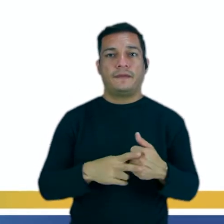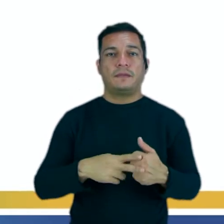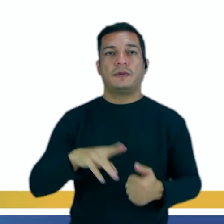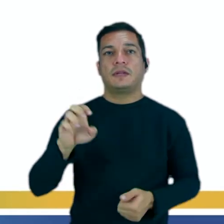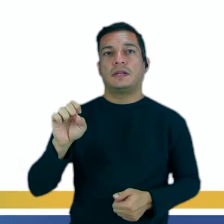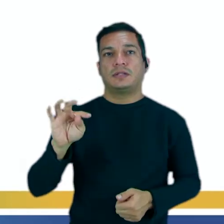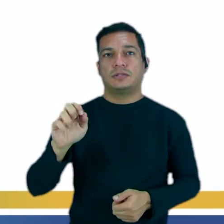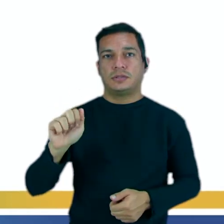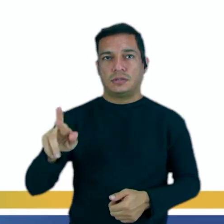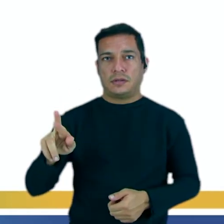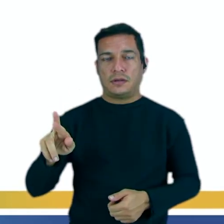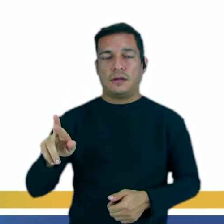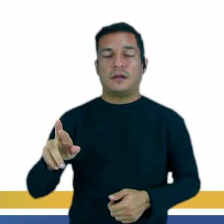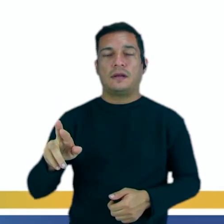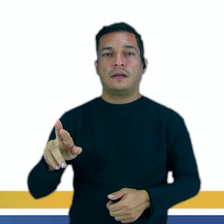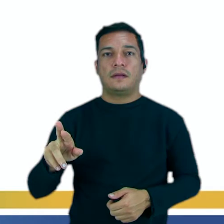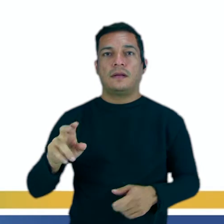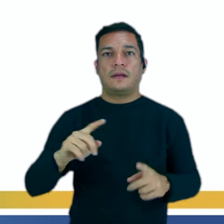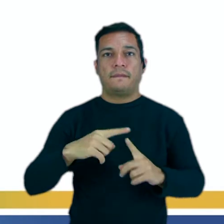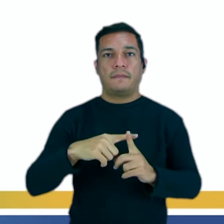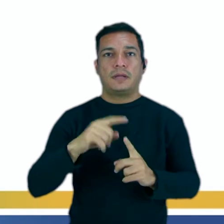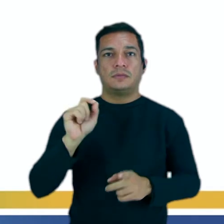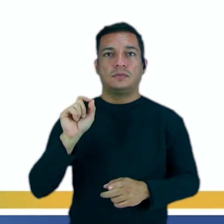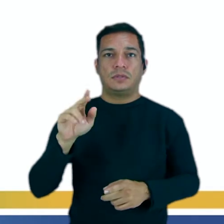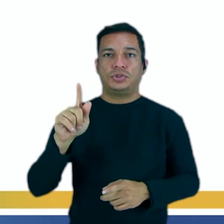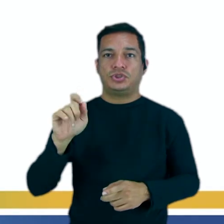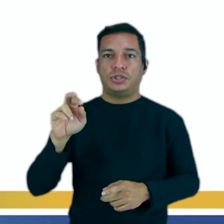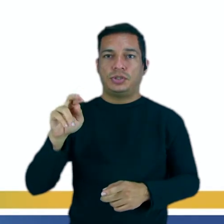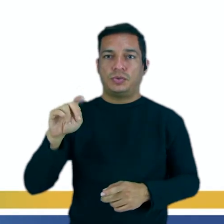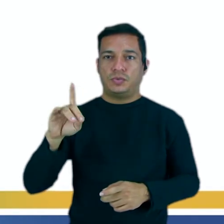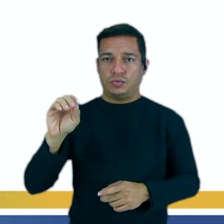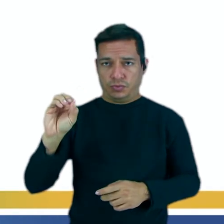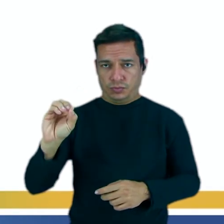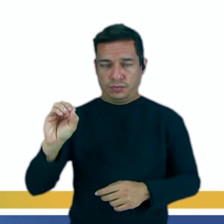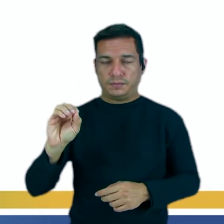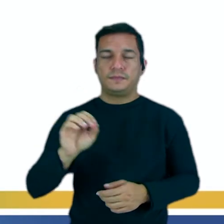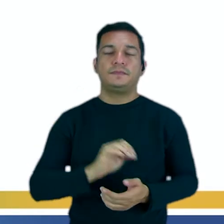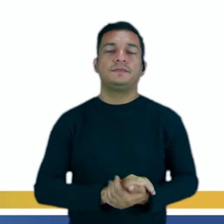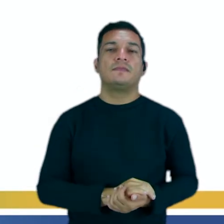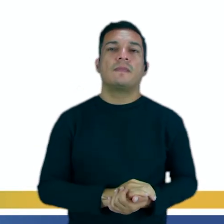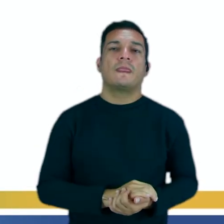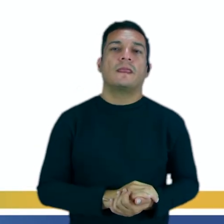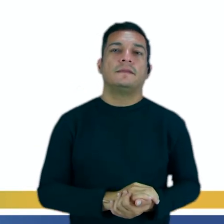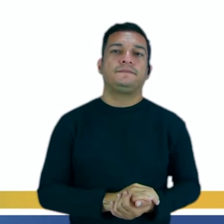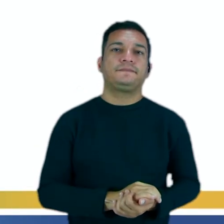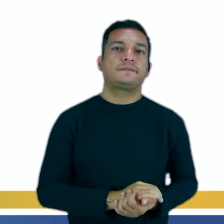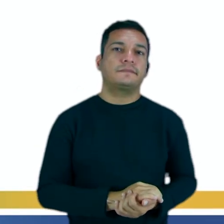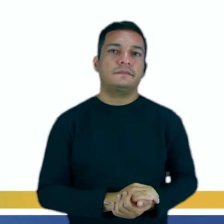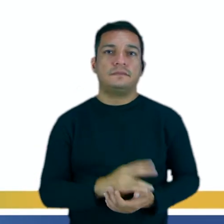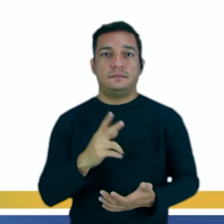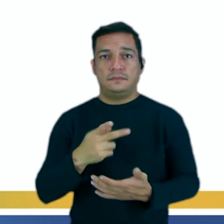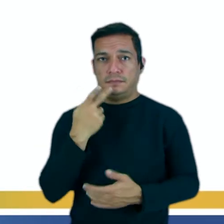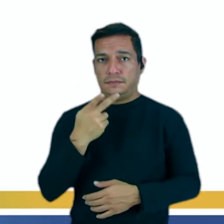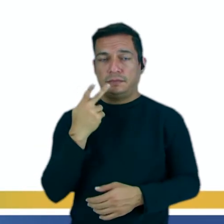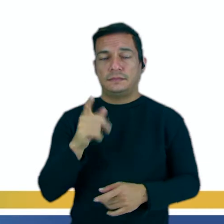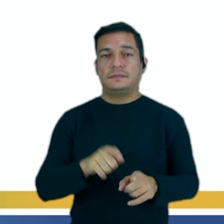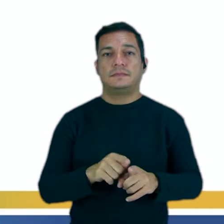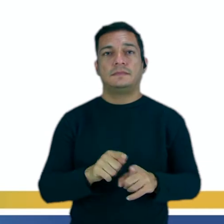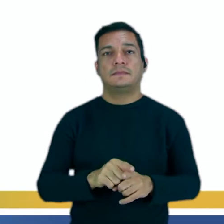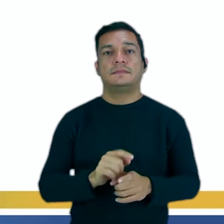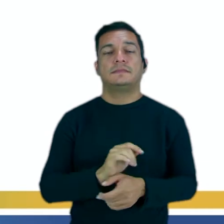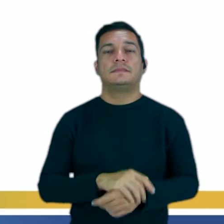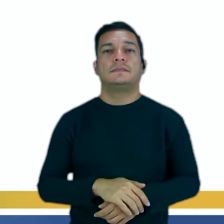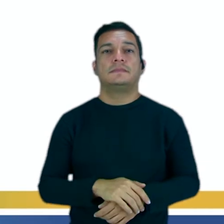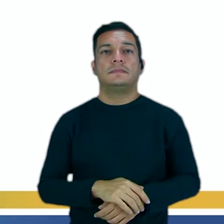en presente, como acabamos de estudiar, más un gerundio del verbo, ¿sí? Y sirve siempre para hablar de acciones en desarrollo.